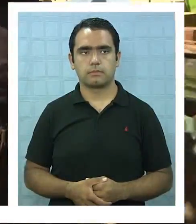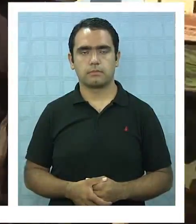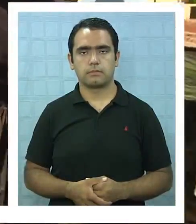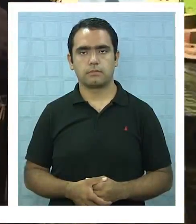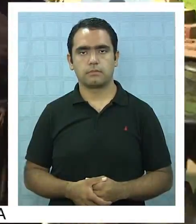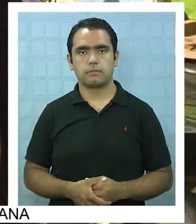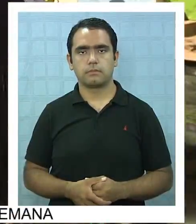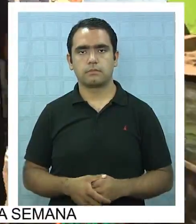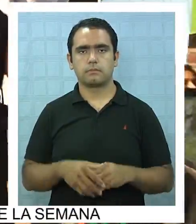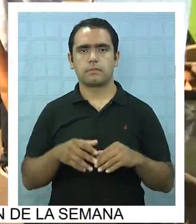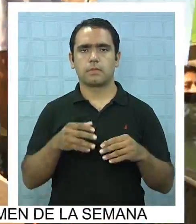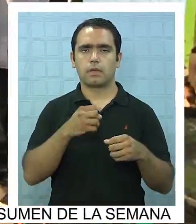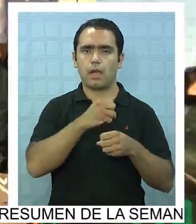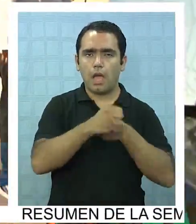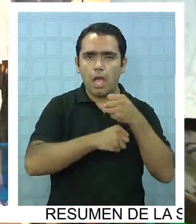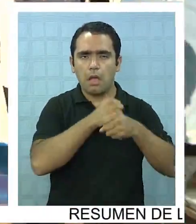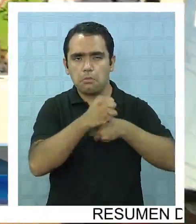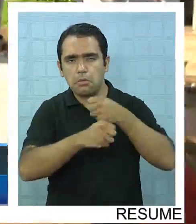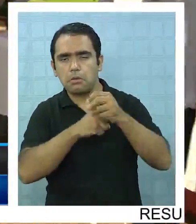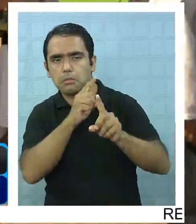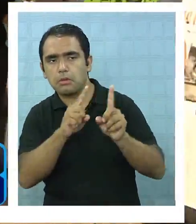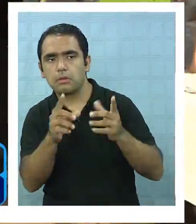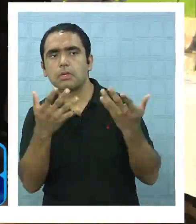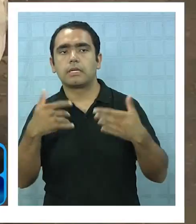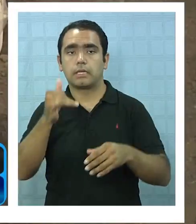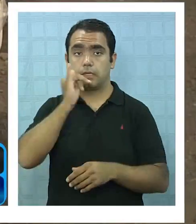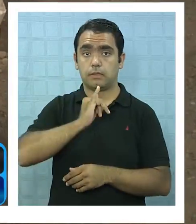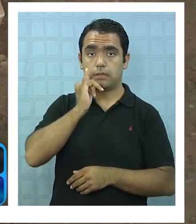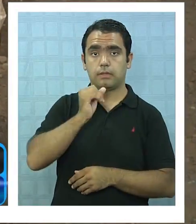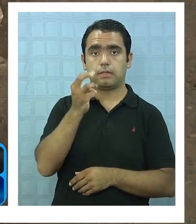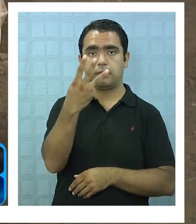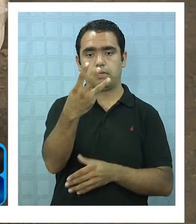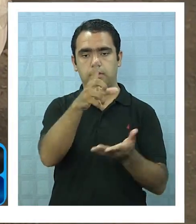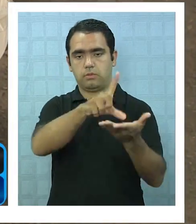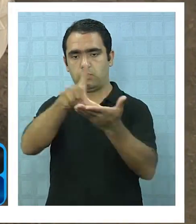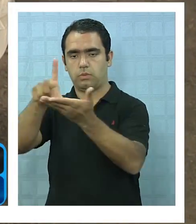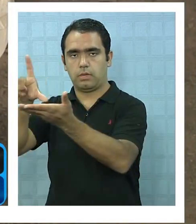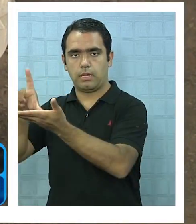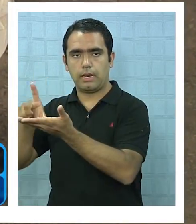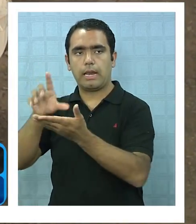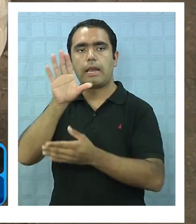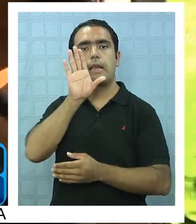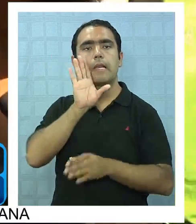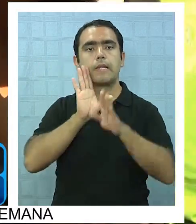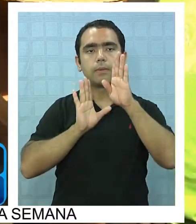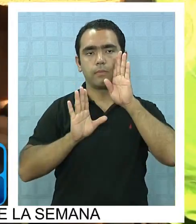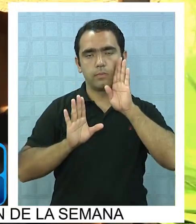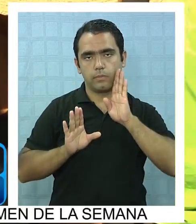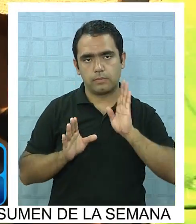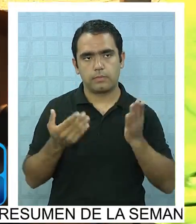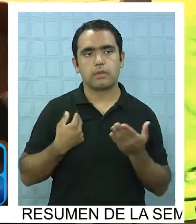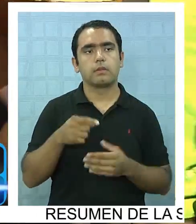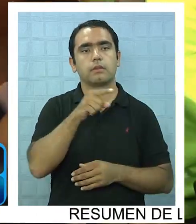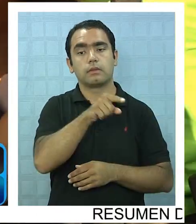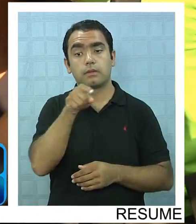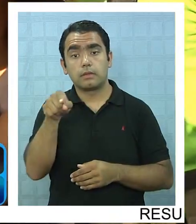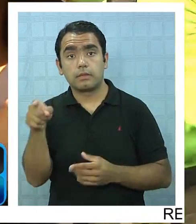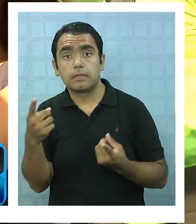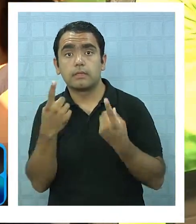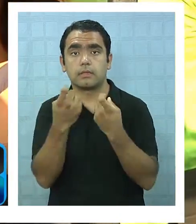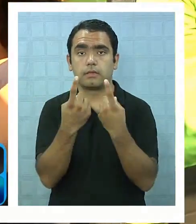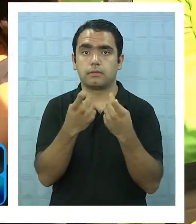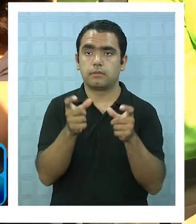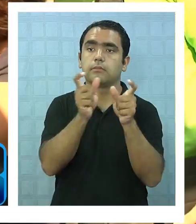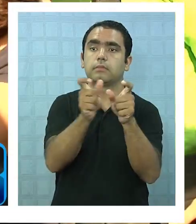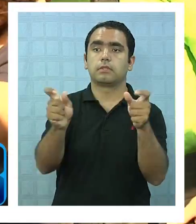Desde hace varios años en Iquique se instalaron tres puntos limpios con el objeto de canalizar la incipiente necesidad